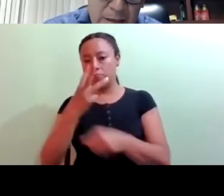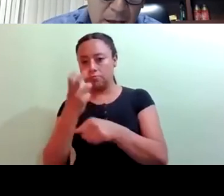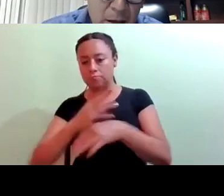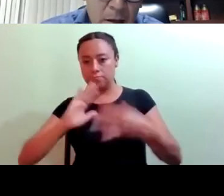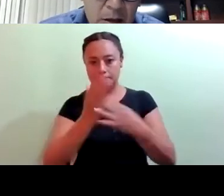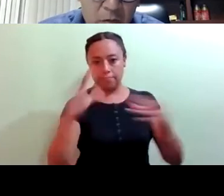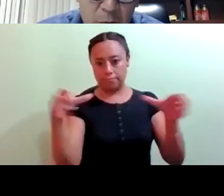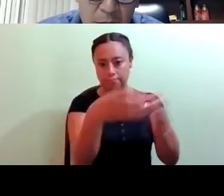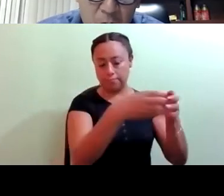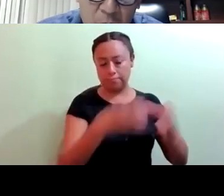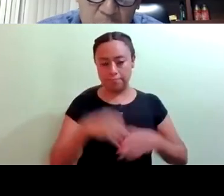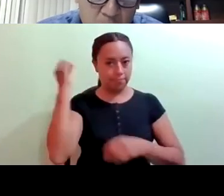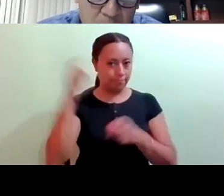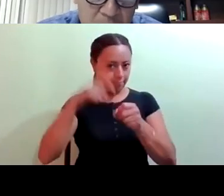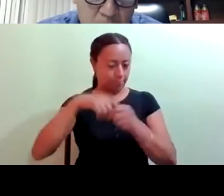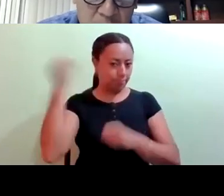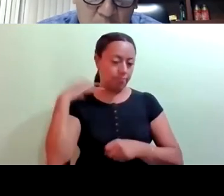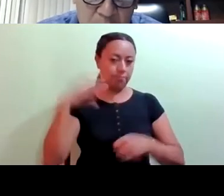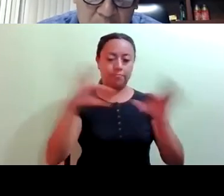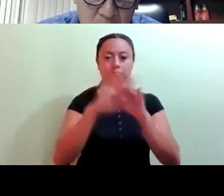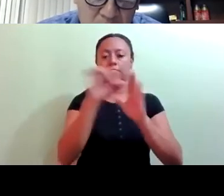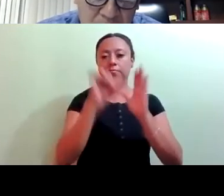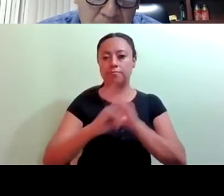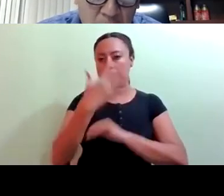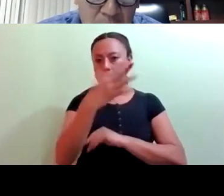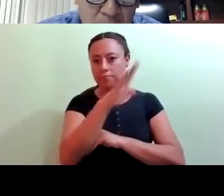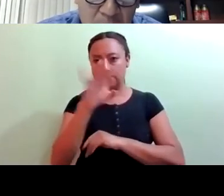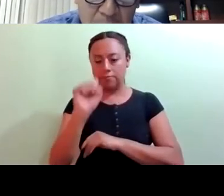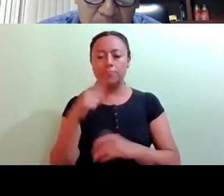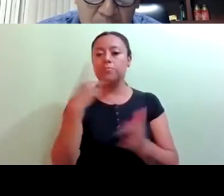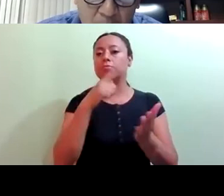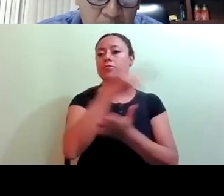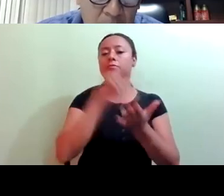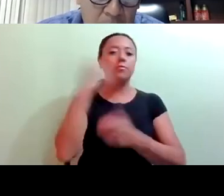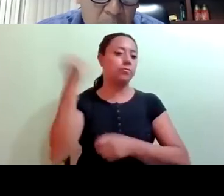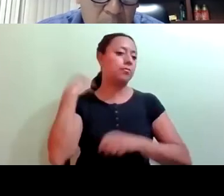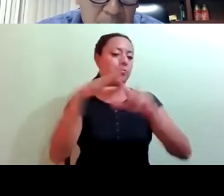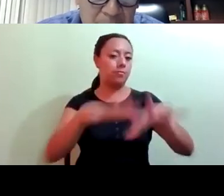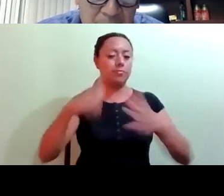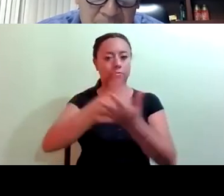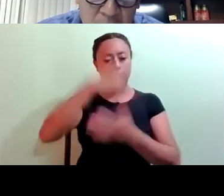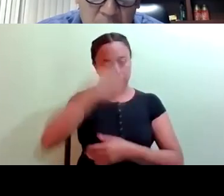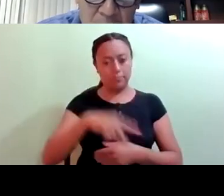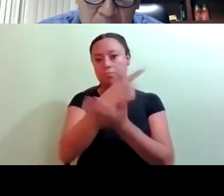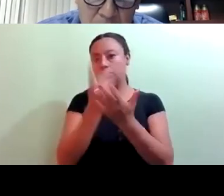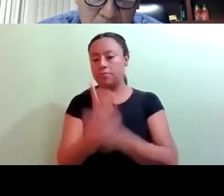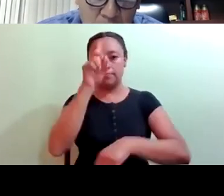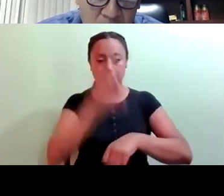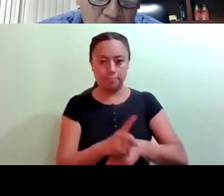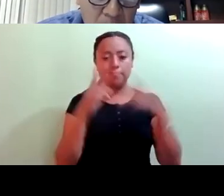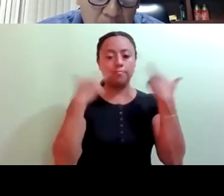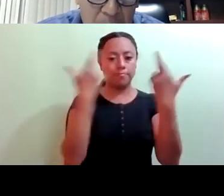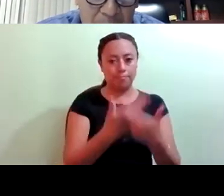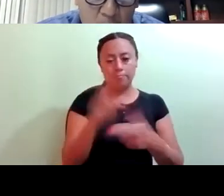conferencia, de conformidad con lo dispuesto por el artículo 5bis de la Ley Orgánica del Congreso de la Ciudad de México, el orden del día de la sesión ordinaria vía